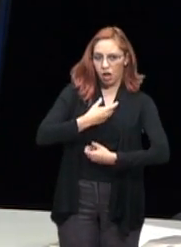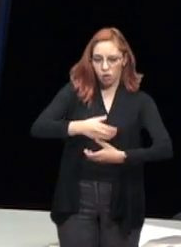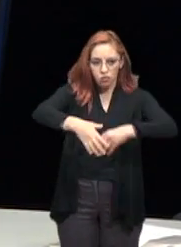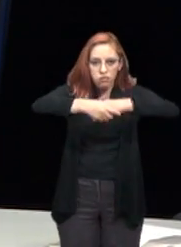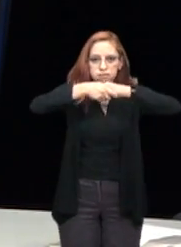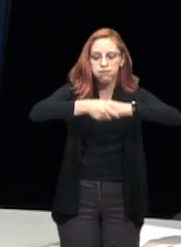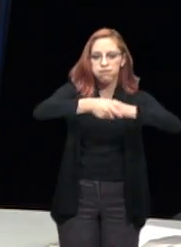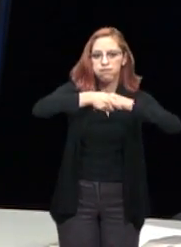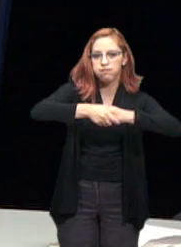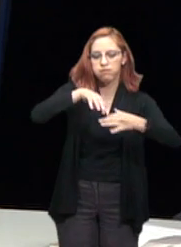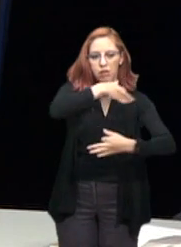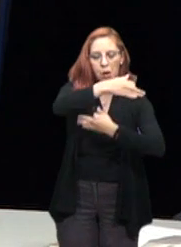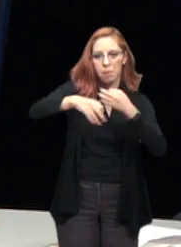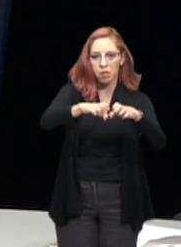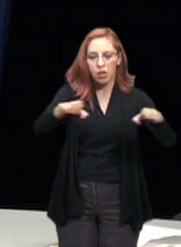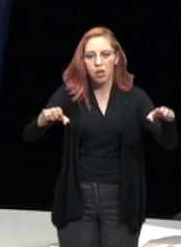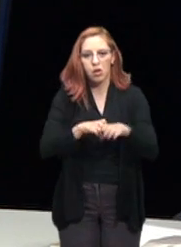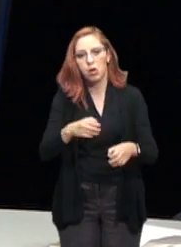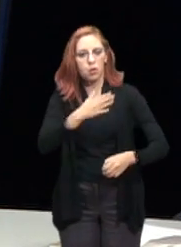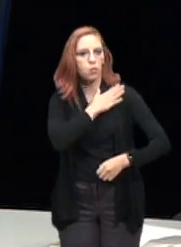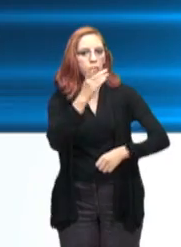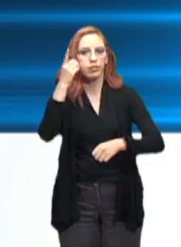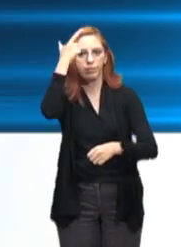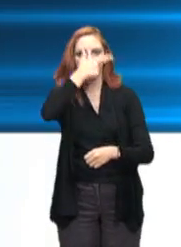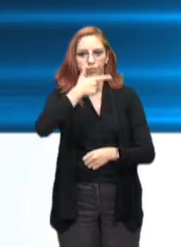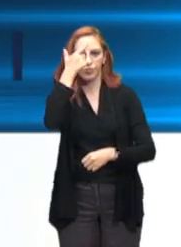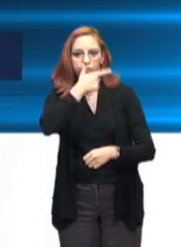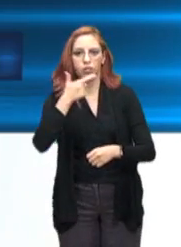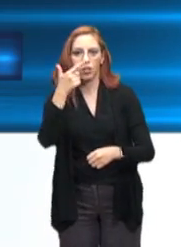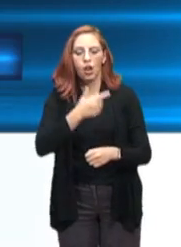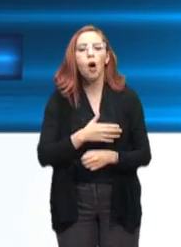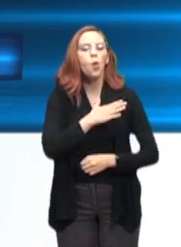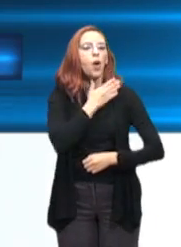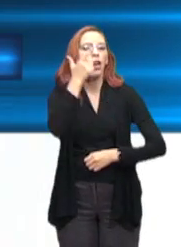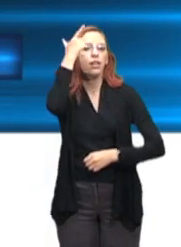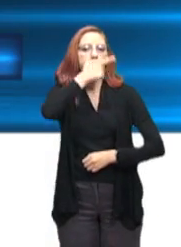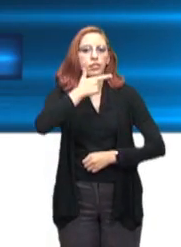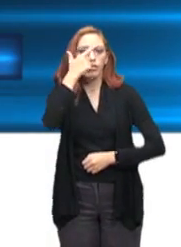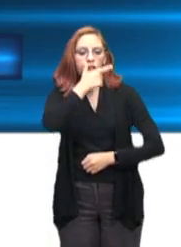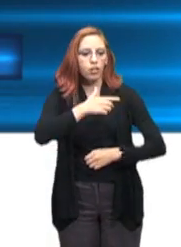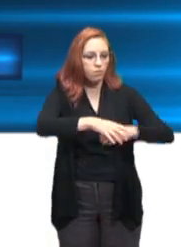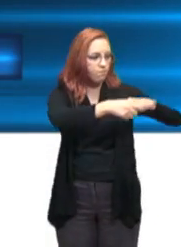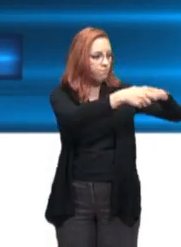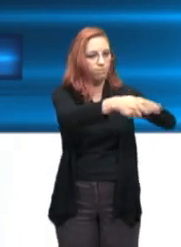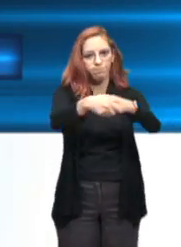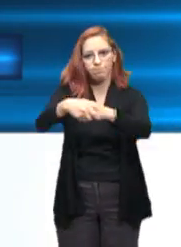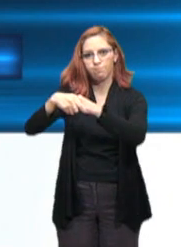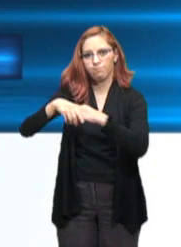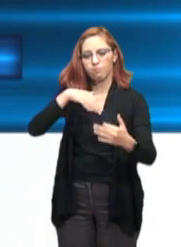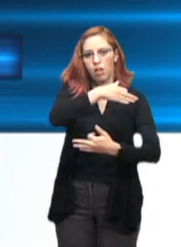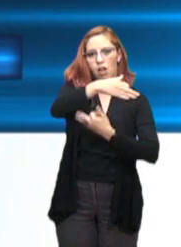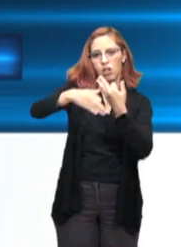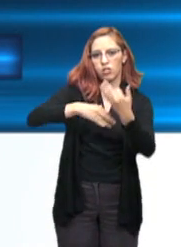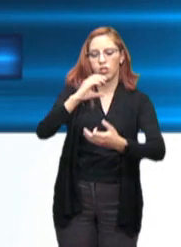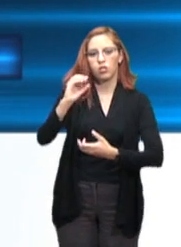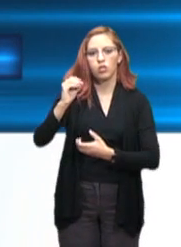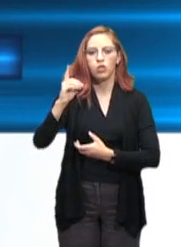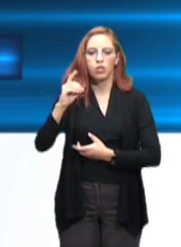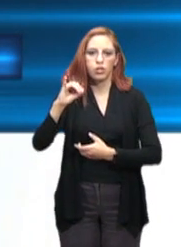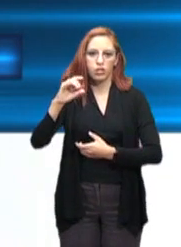el panel, Juan Francisco, muy buenas noches. Muy buenas noches, saludo a todo el panel de Código 7.